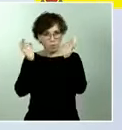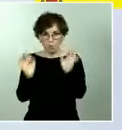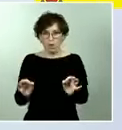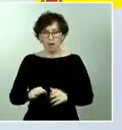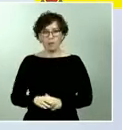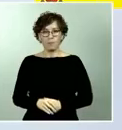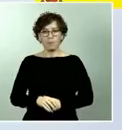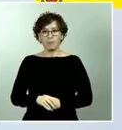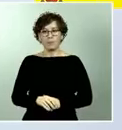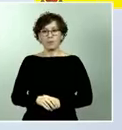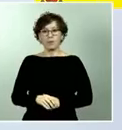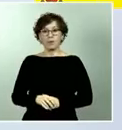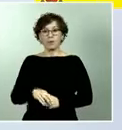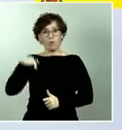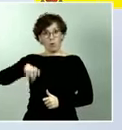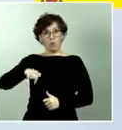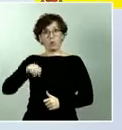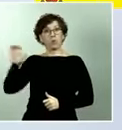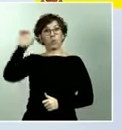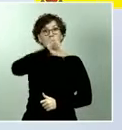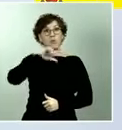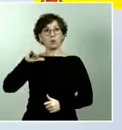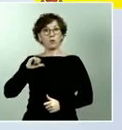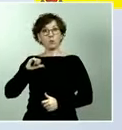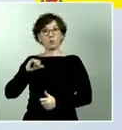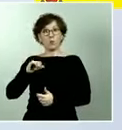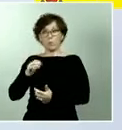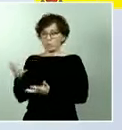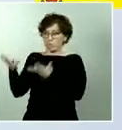ofrecimiento y su disposición a colaborar.